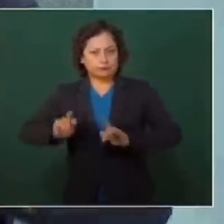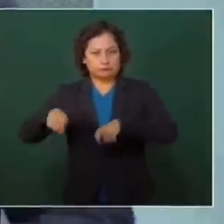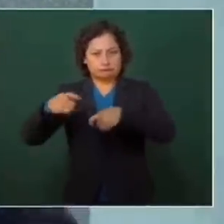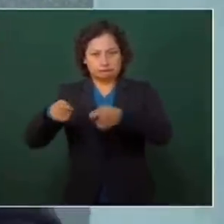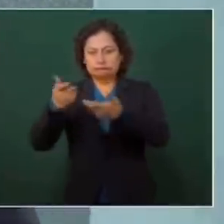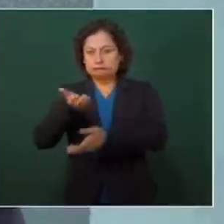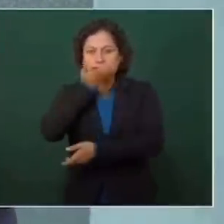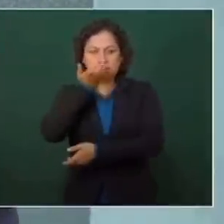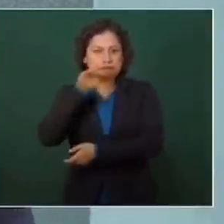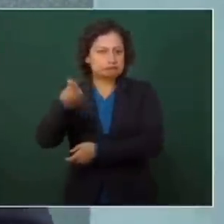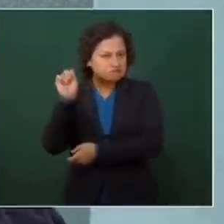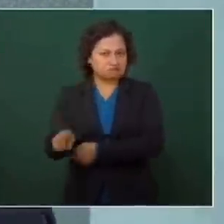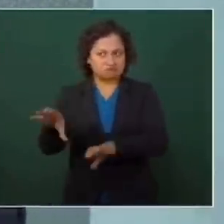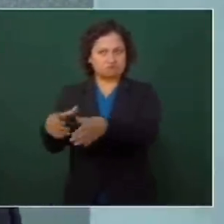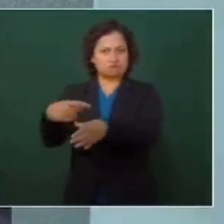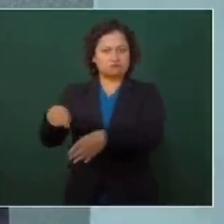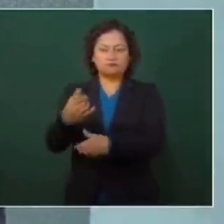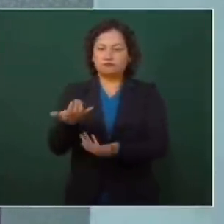datos.